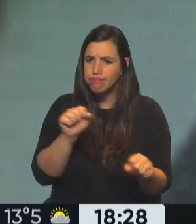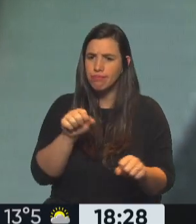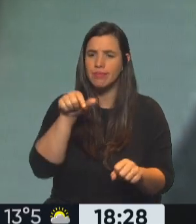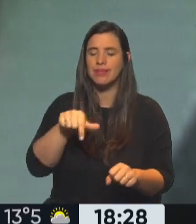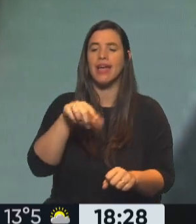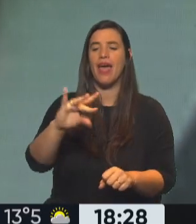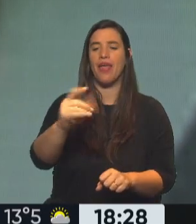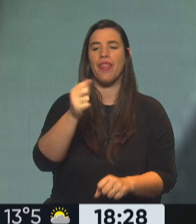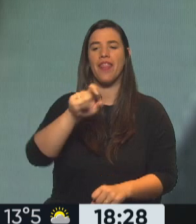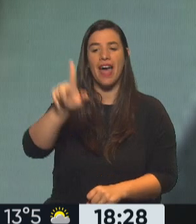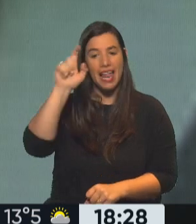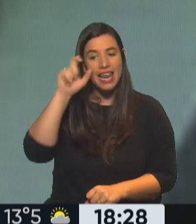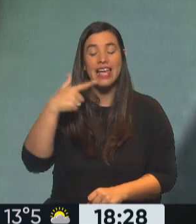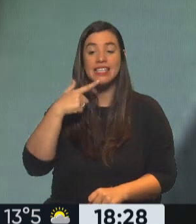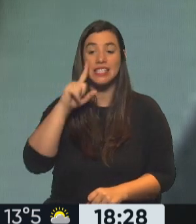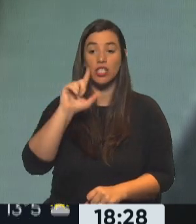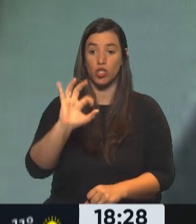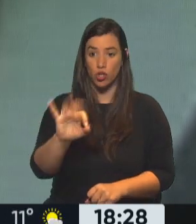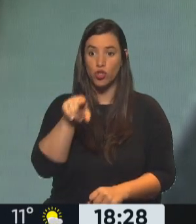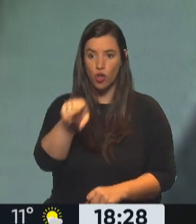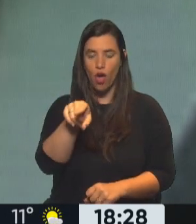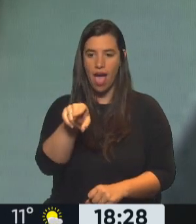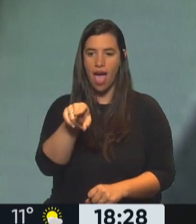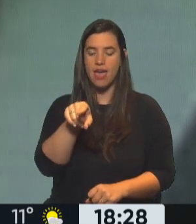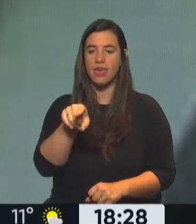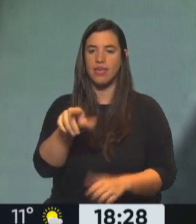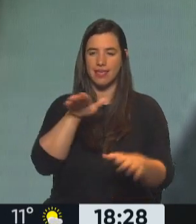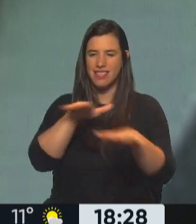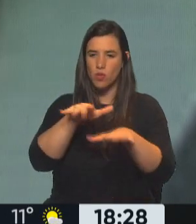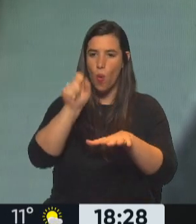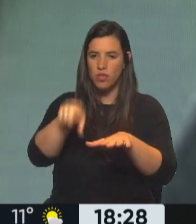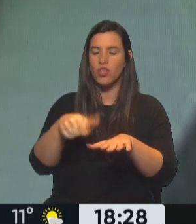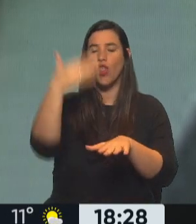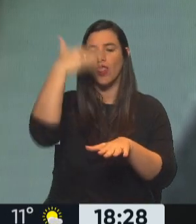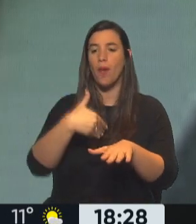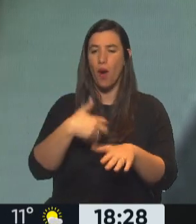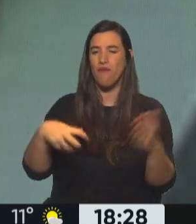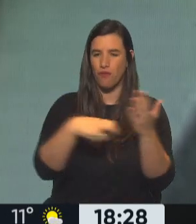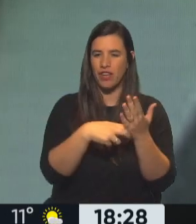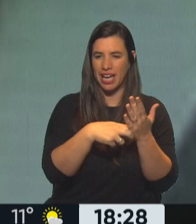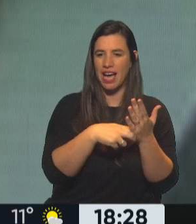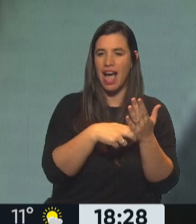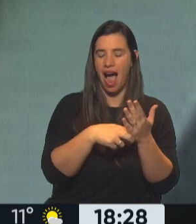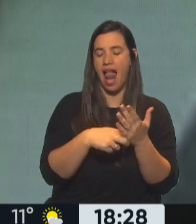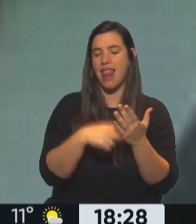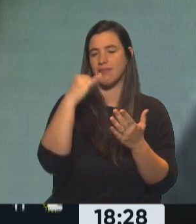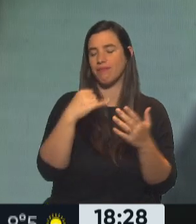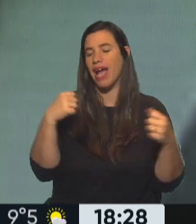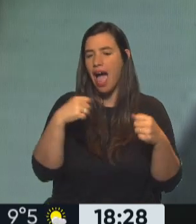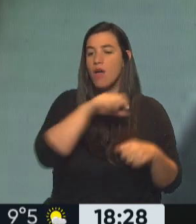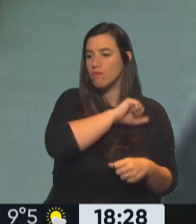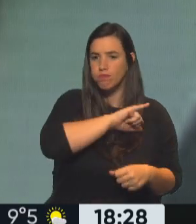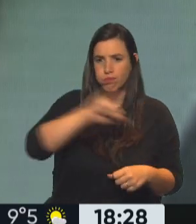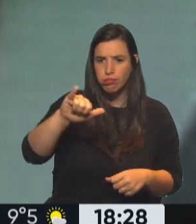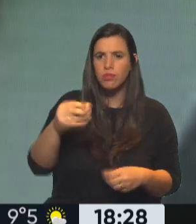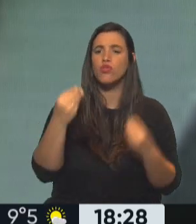hubo una contradenuncia de parte del fiscal Carlos Stornelli y de Elisa Carrió sobre la base de escuchas